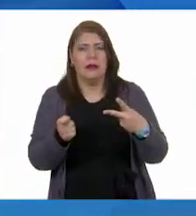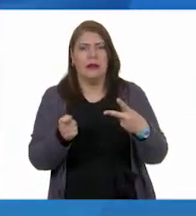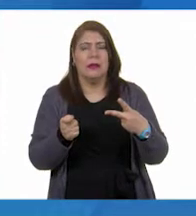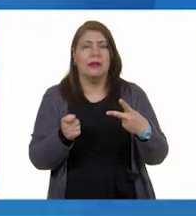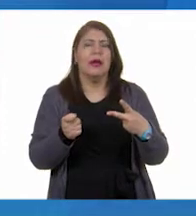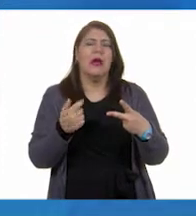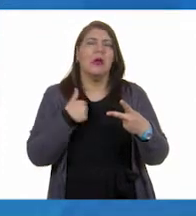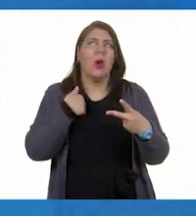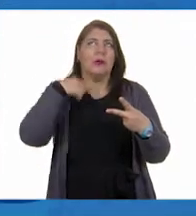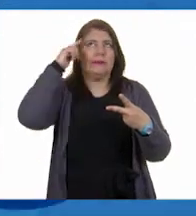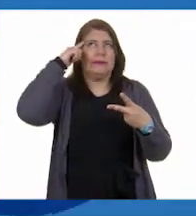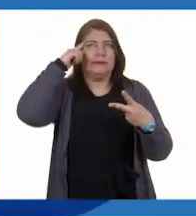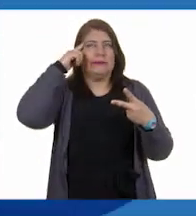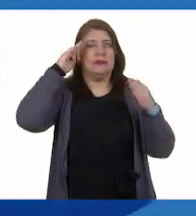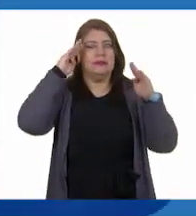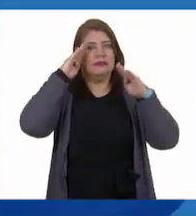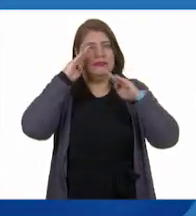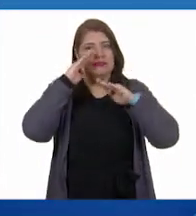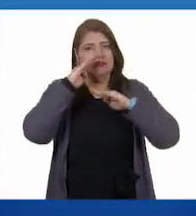tranquilizo.